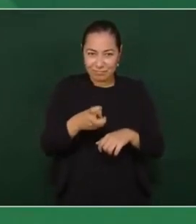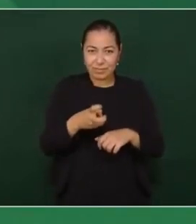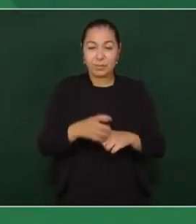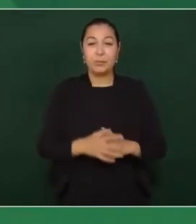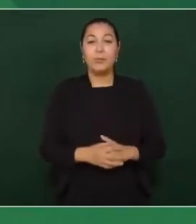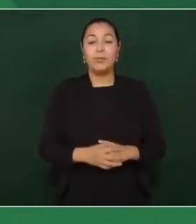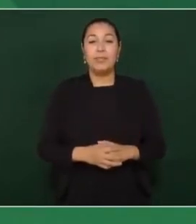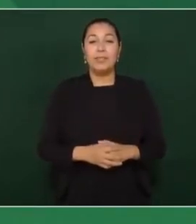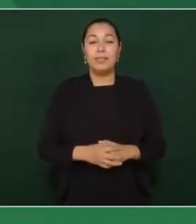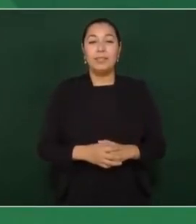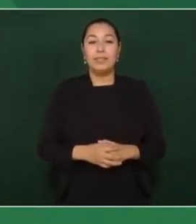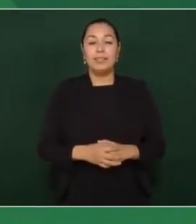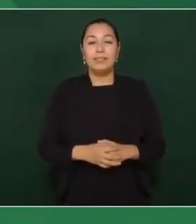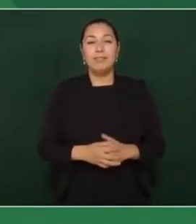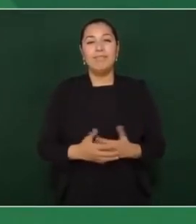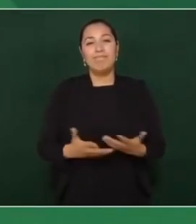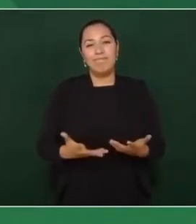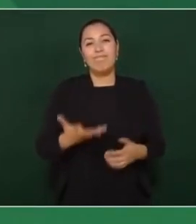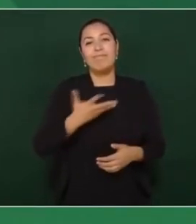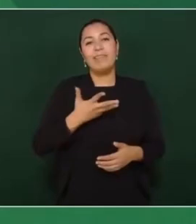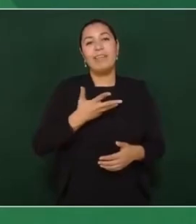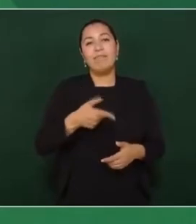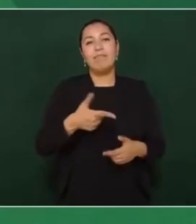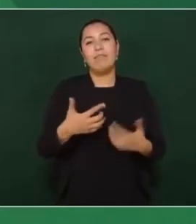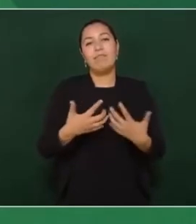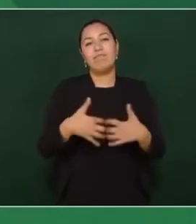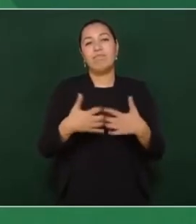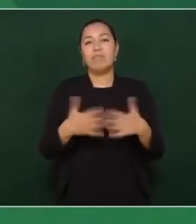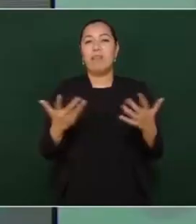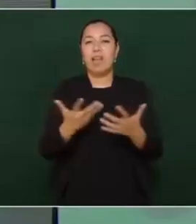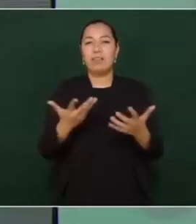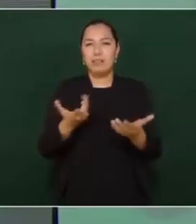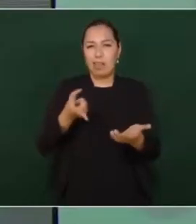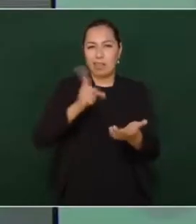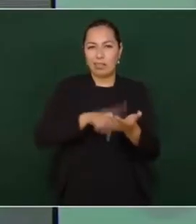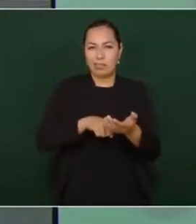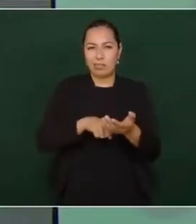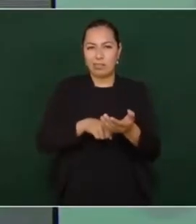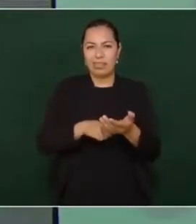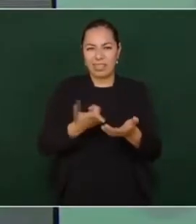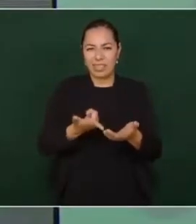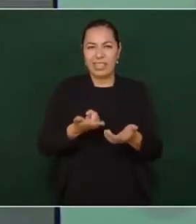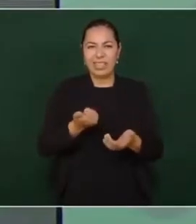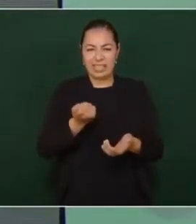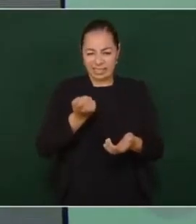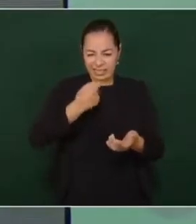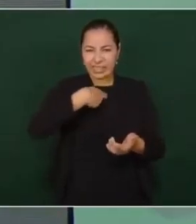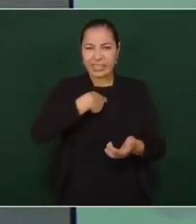que producen trastornos tremendos.